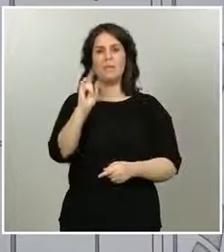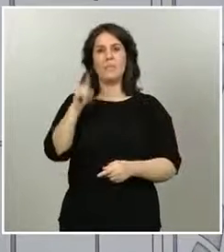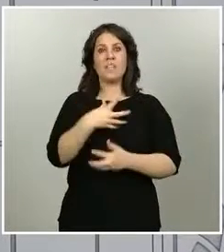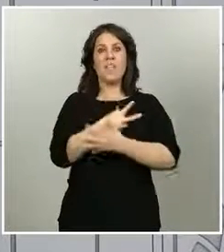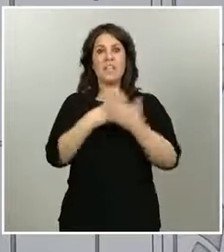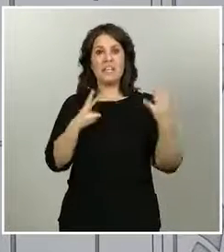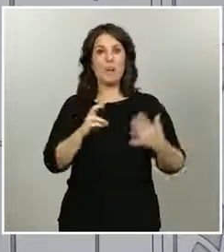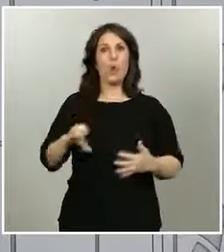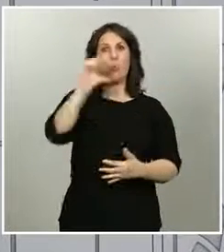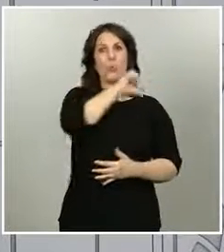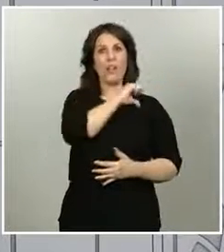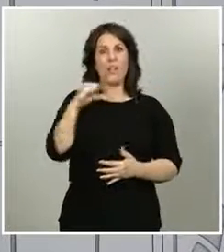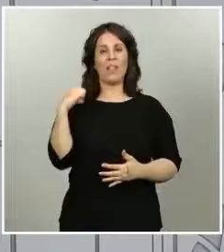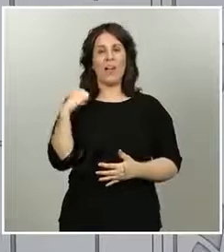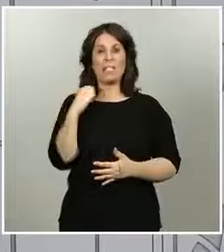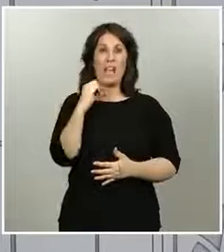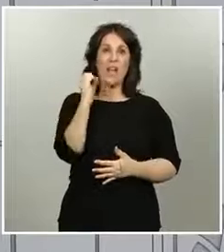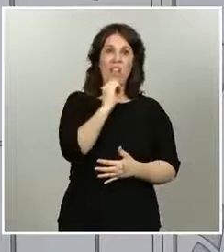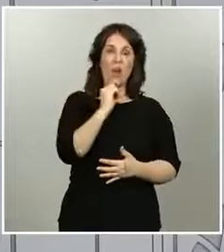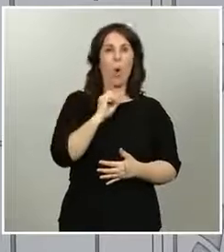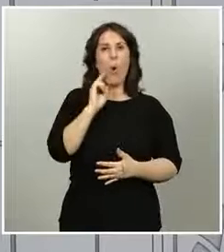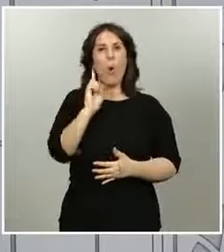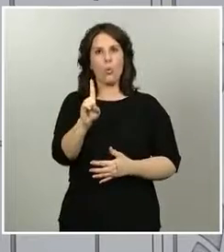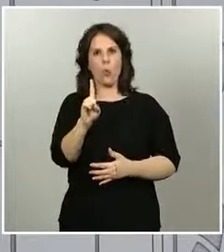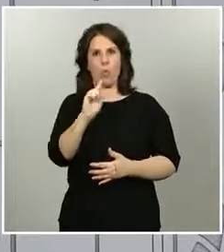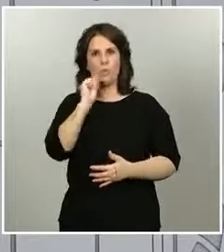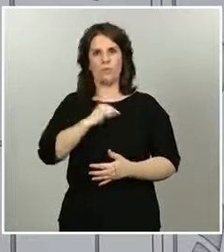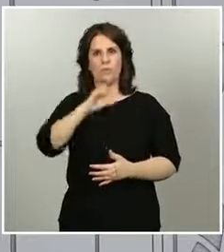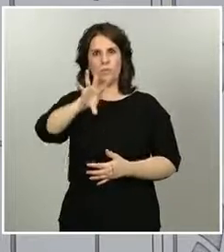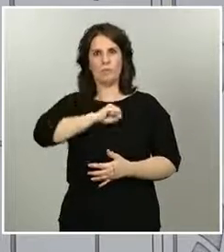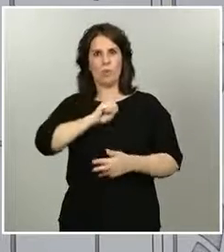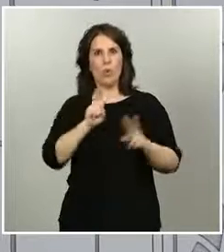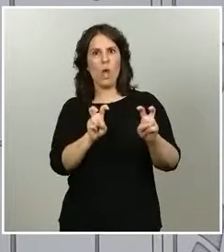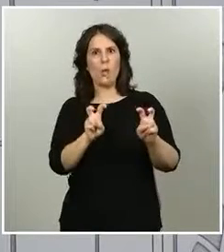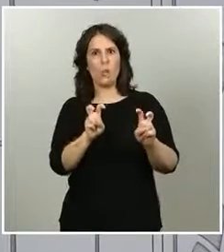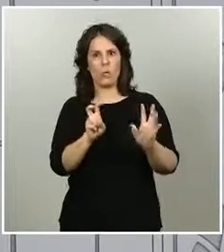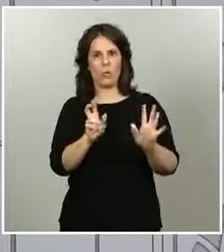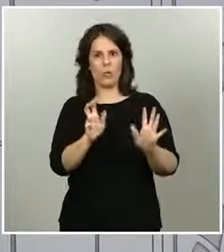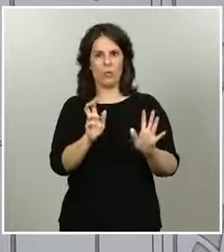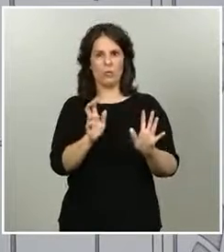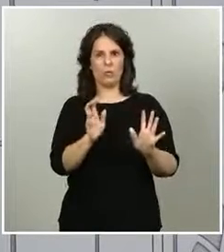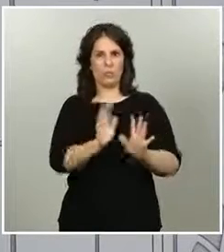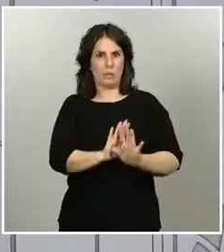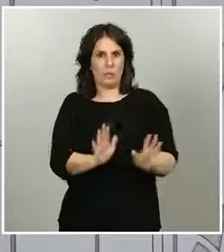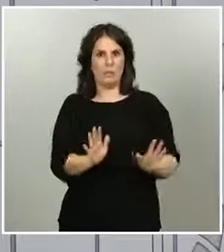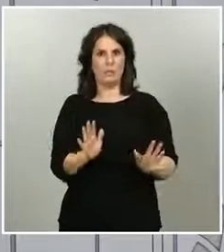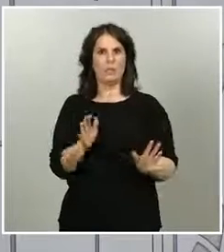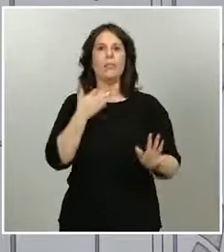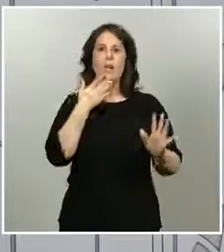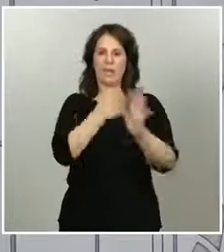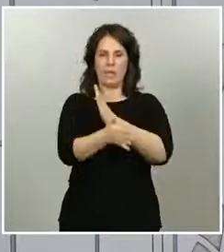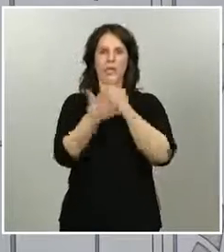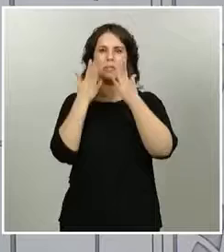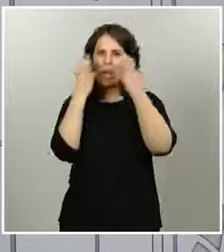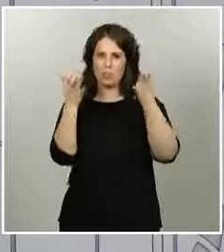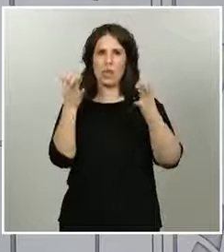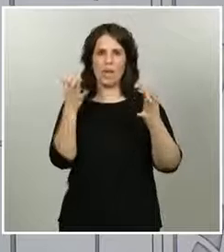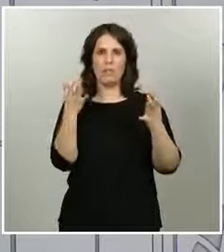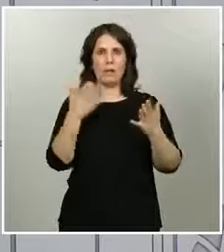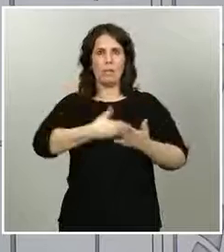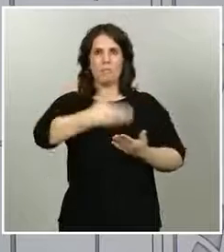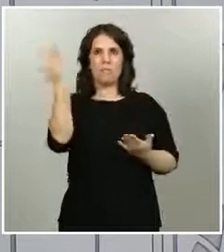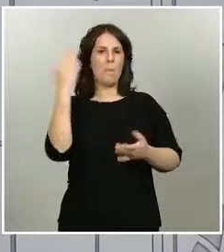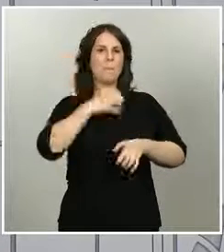caso únicamente, lo cual es, de nuevo, un indicador de esa variabilidad entre las comunidades y que muestra que la mayoría de